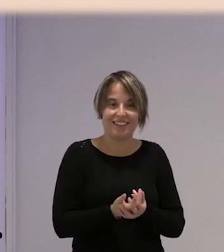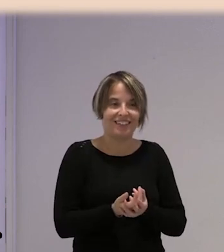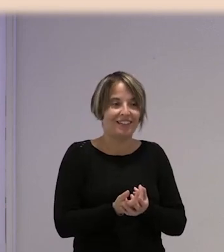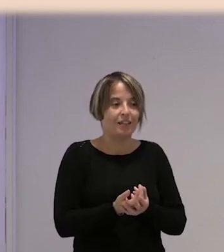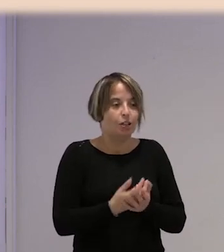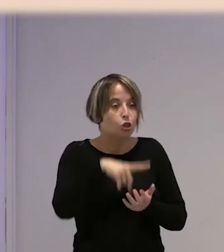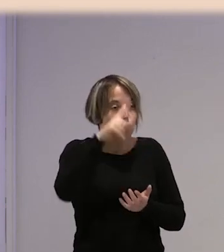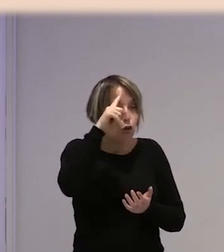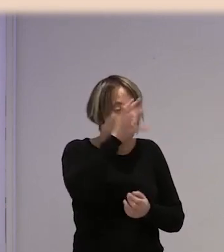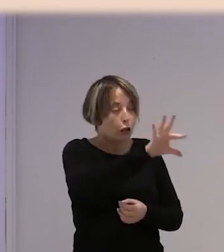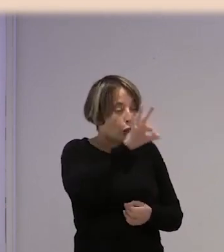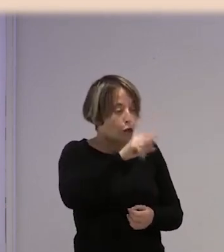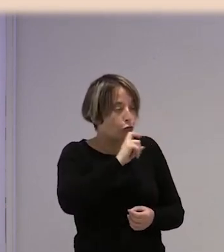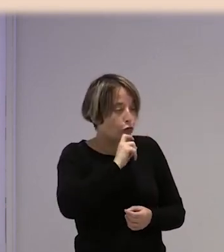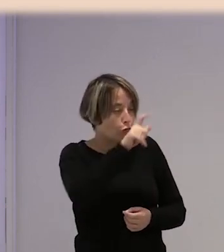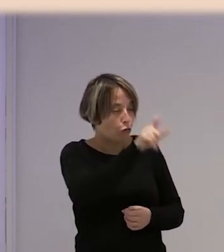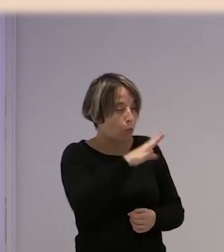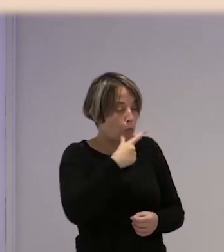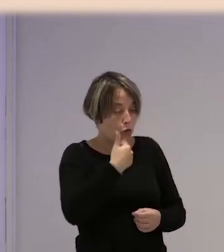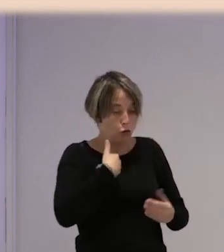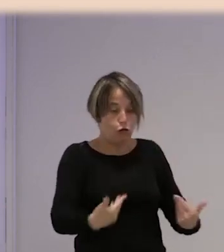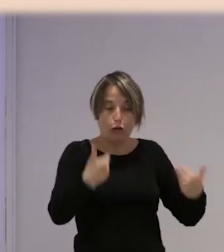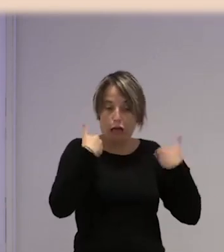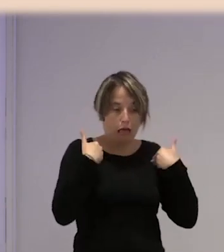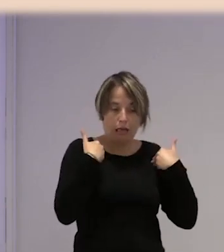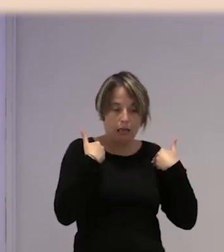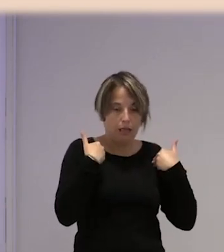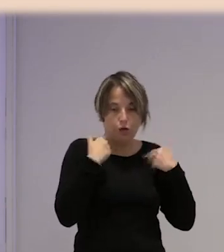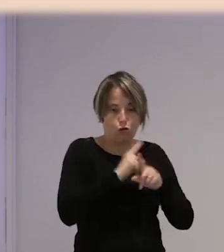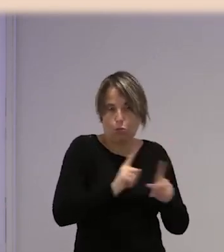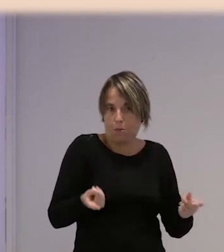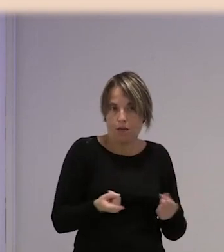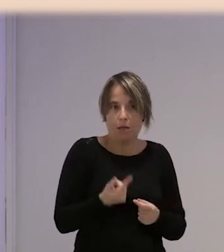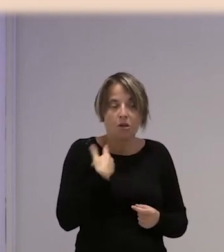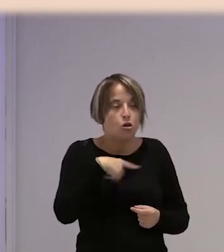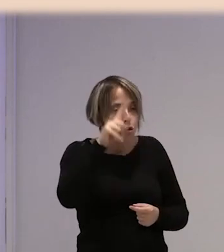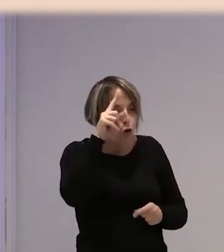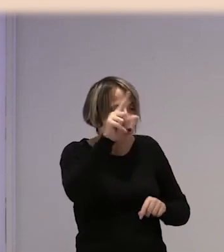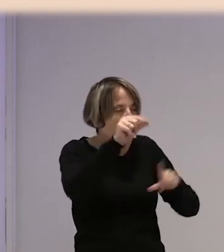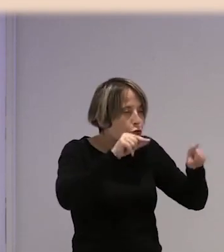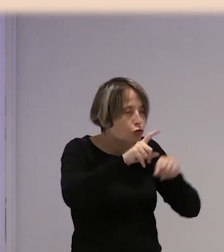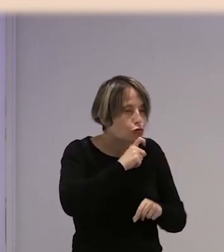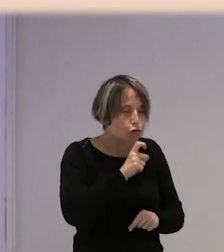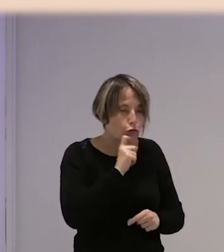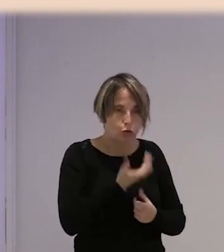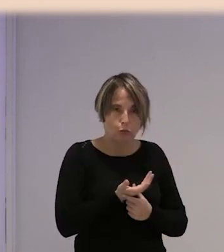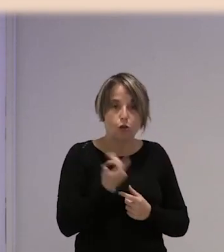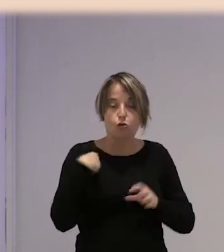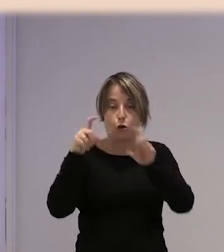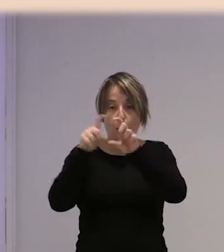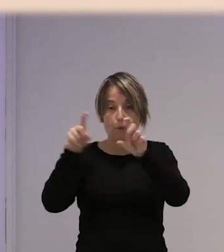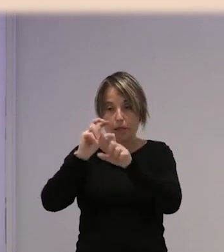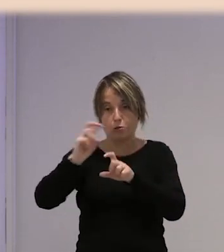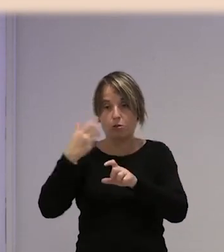escogen porque si me ponen a mí de encargada no pasaría esto, pero como no sé si es que las escogen en otra empresa, conozco otra